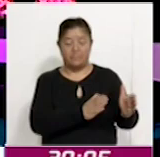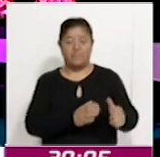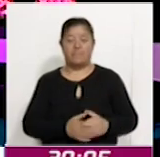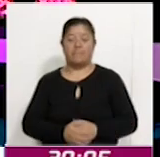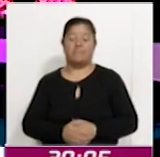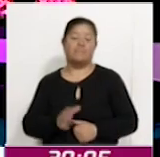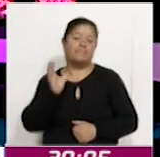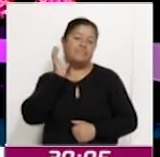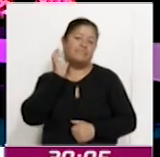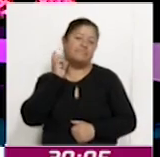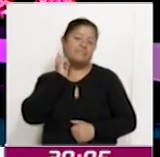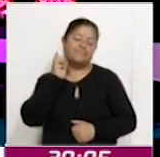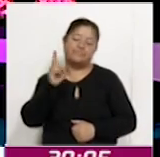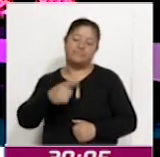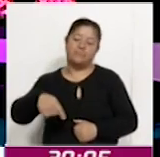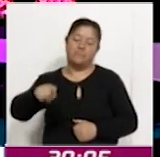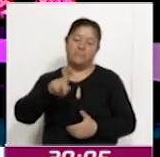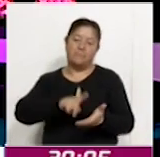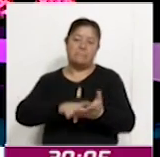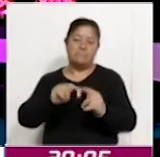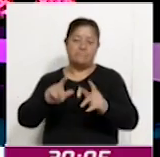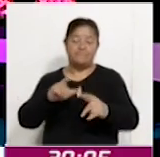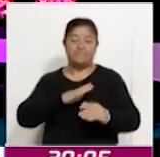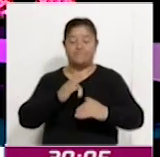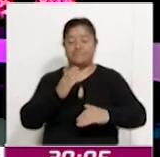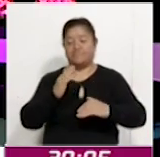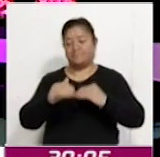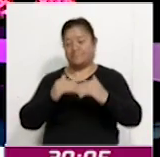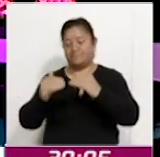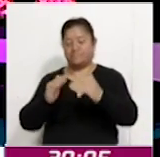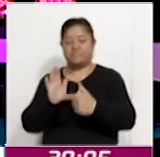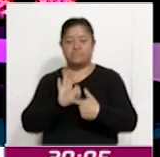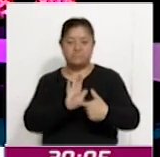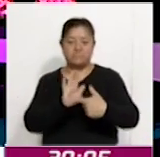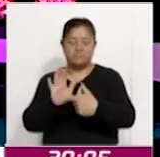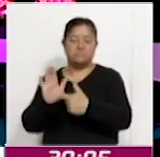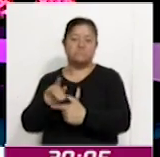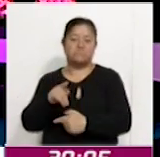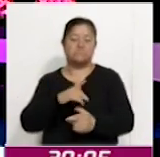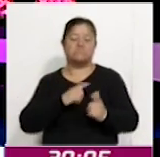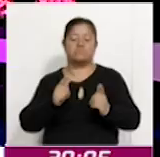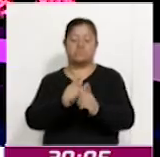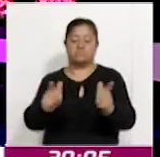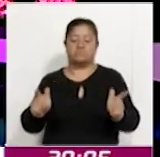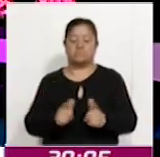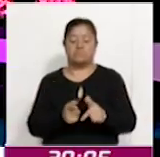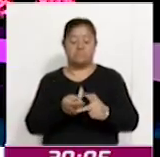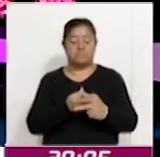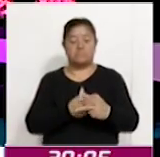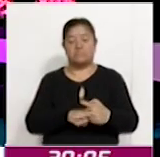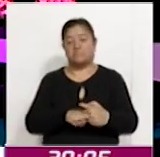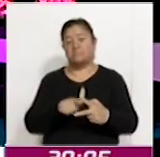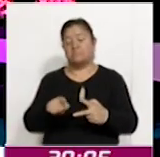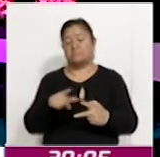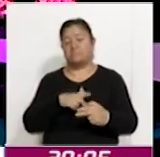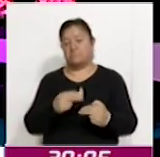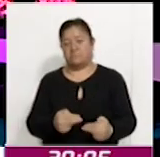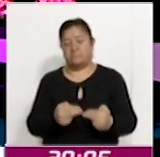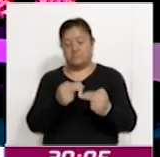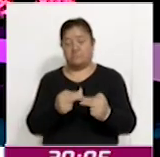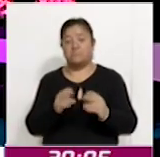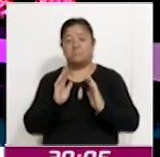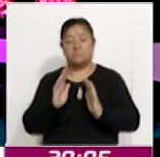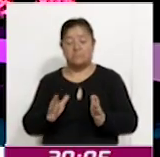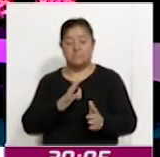Congreso del Estado se presentaron avances en el sistema de incubación de redes de emprendimiento, que ha logrado consolidar tres